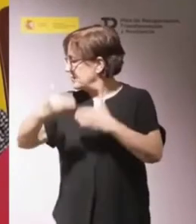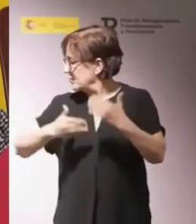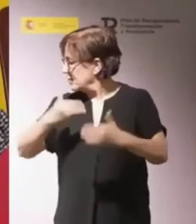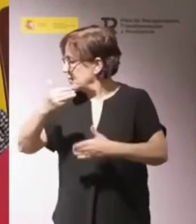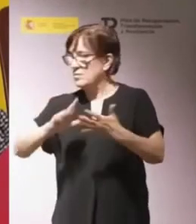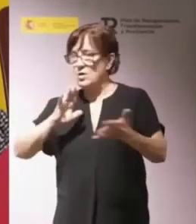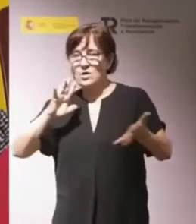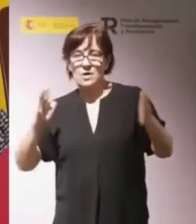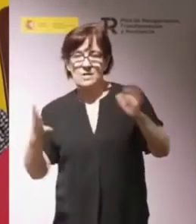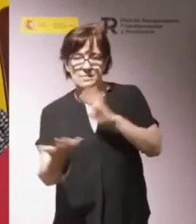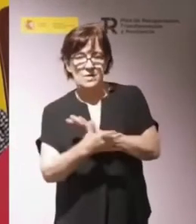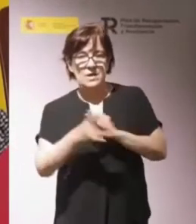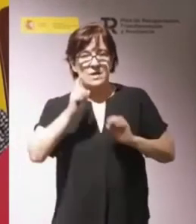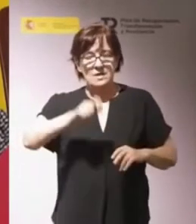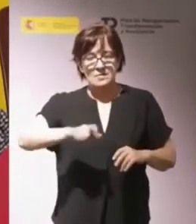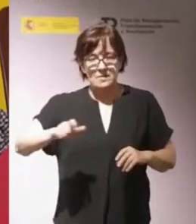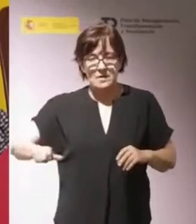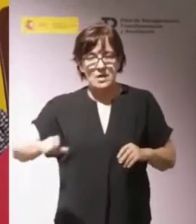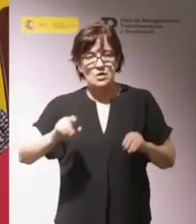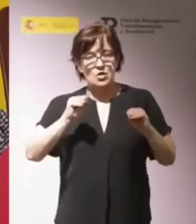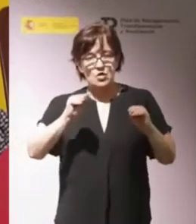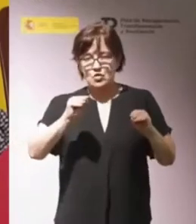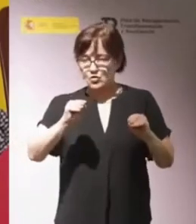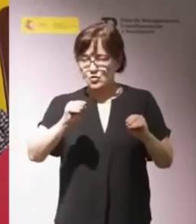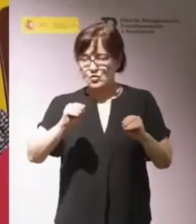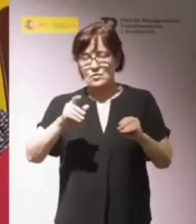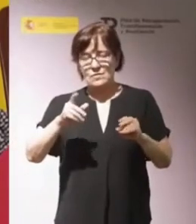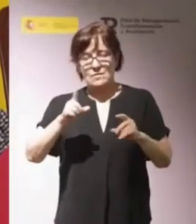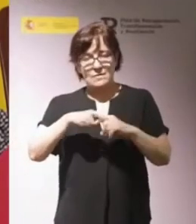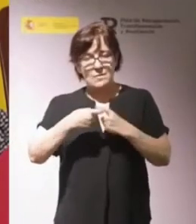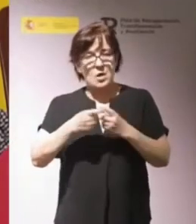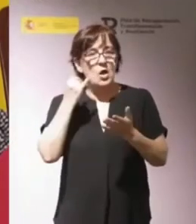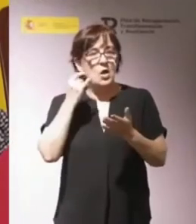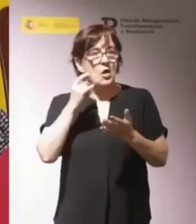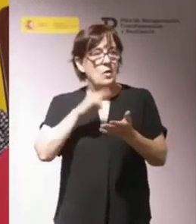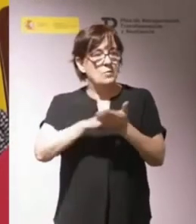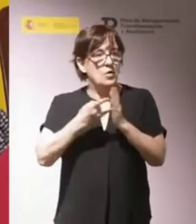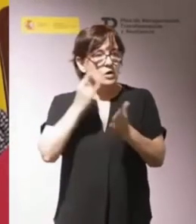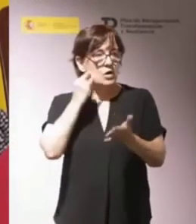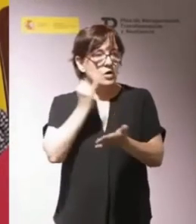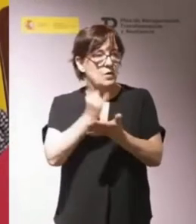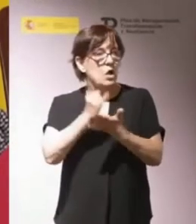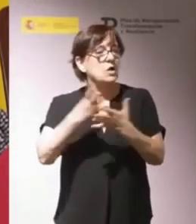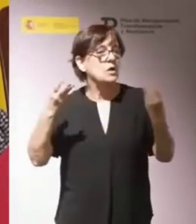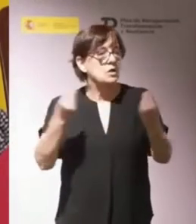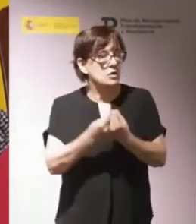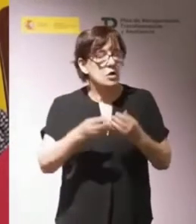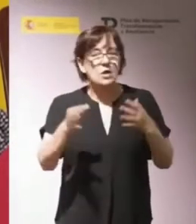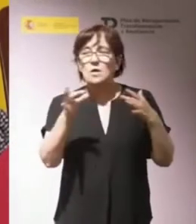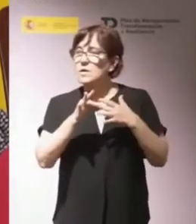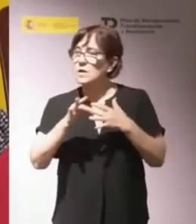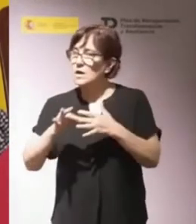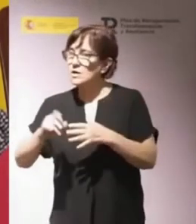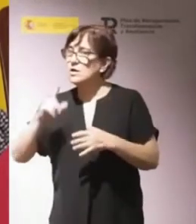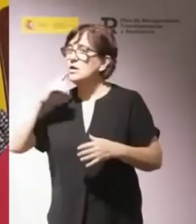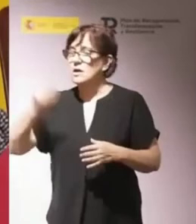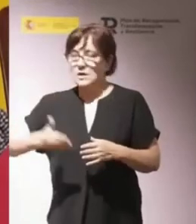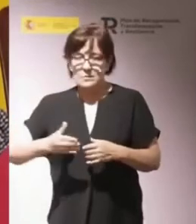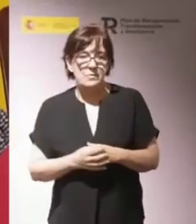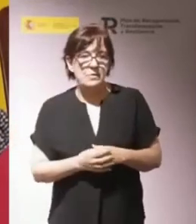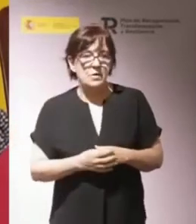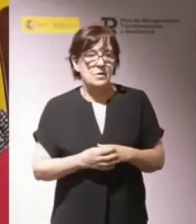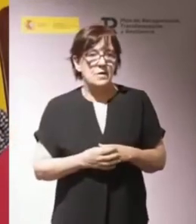transición centrados en las personas y en sus familias, proyectos pilotos como el que nos acompaña, con liderazgo que es muy importante,